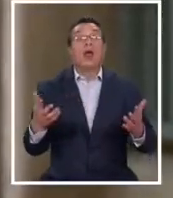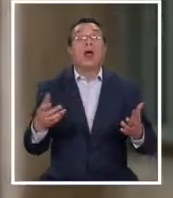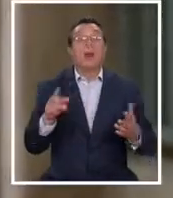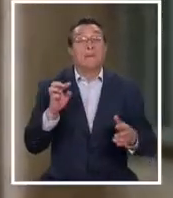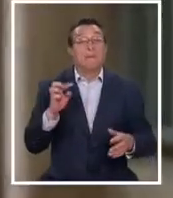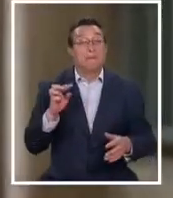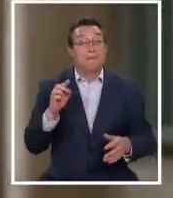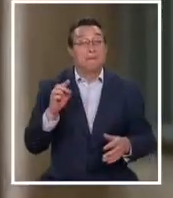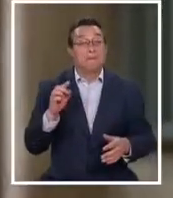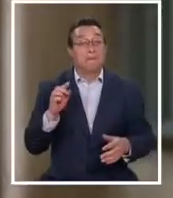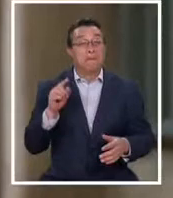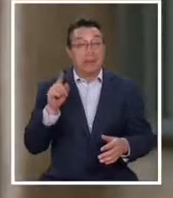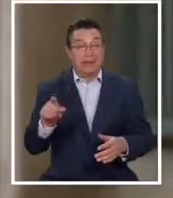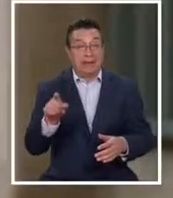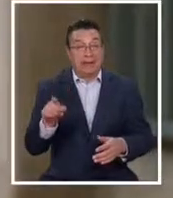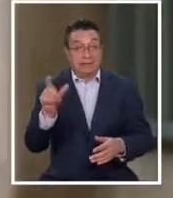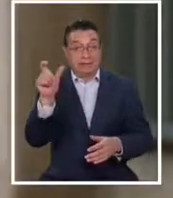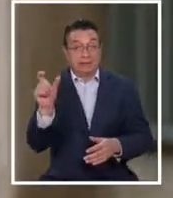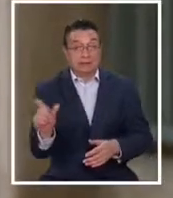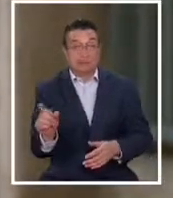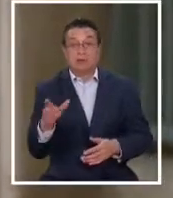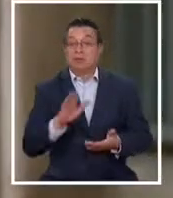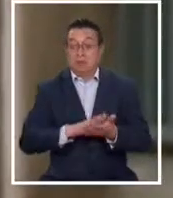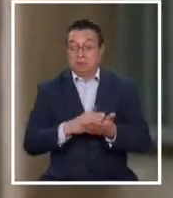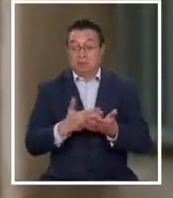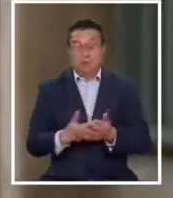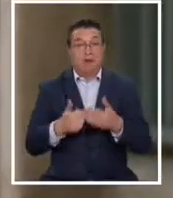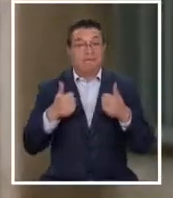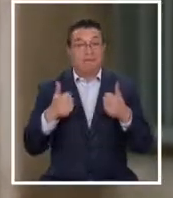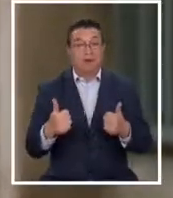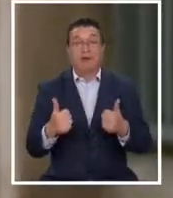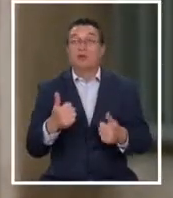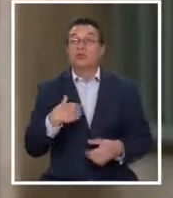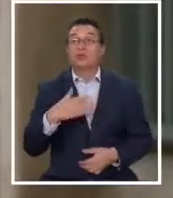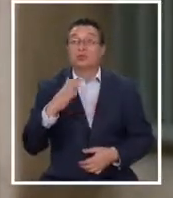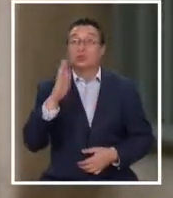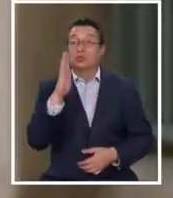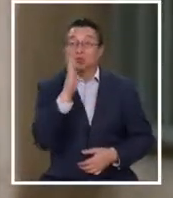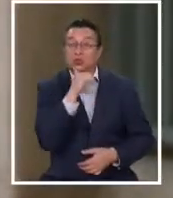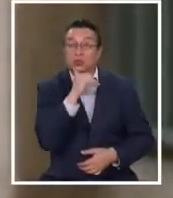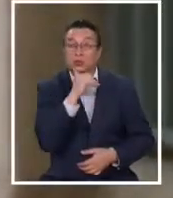salió bien, no hubo...